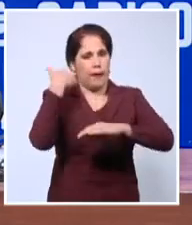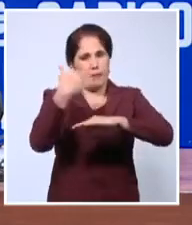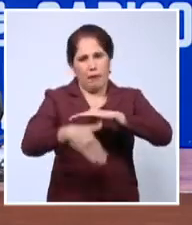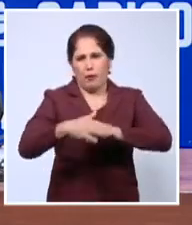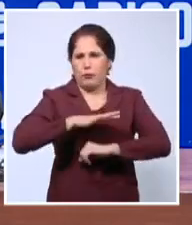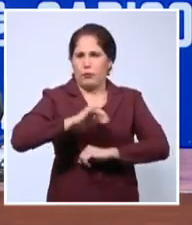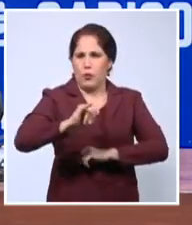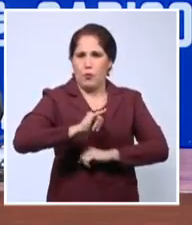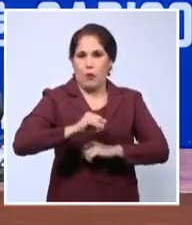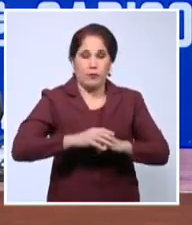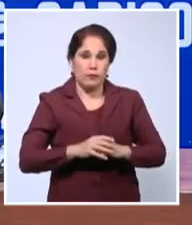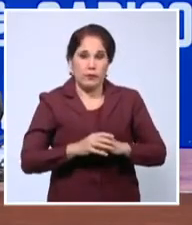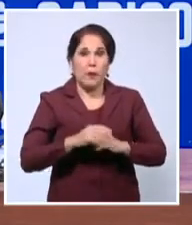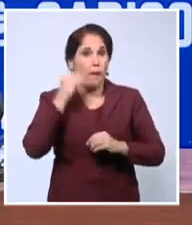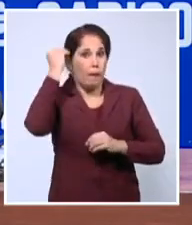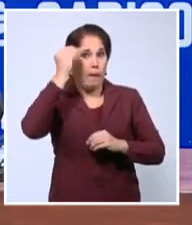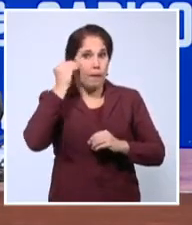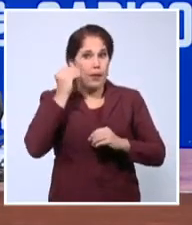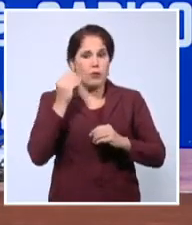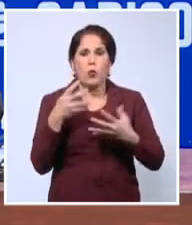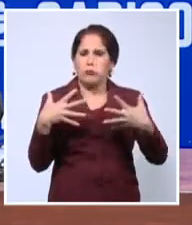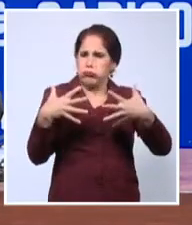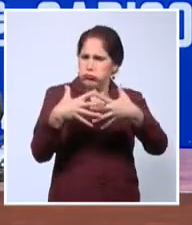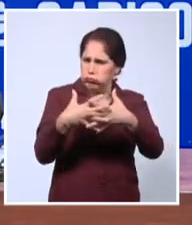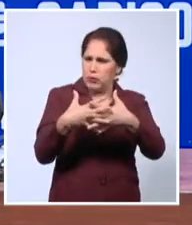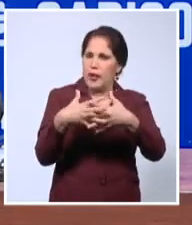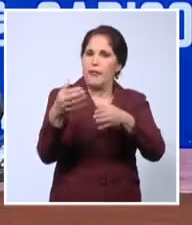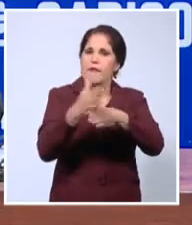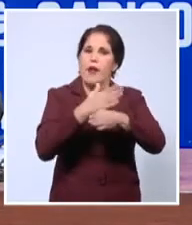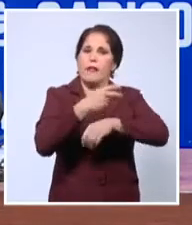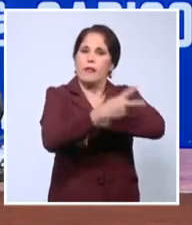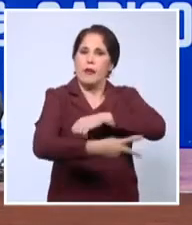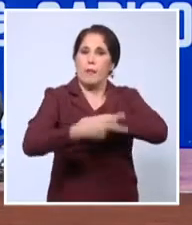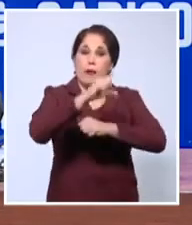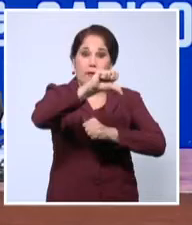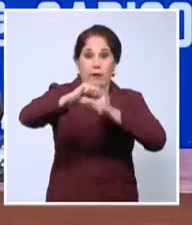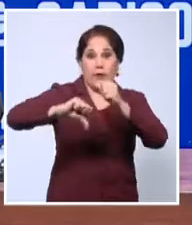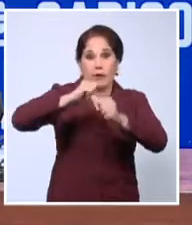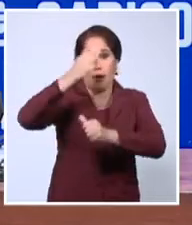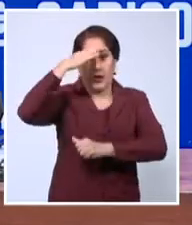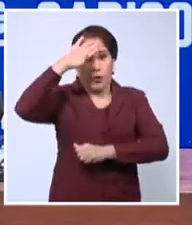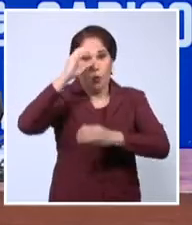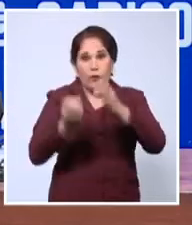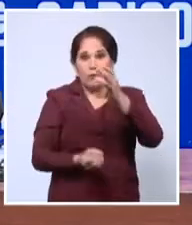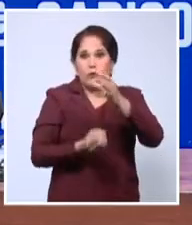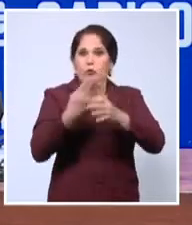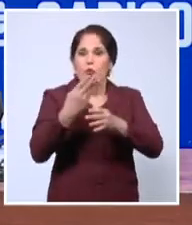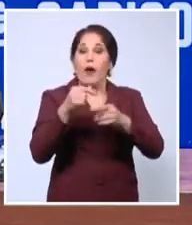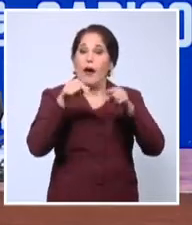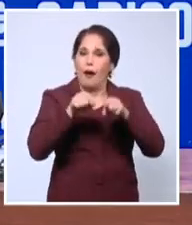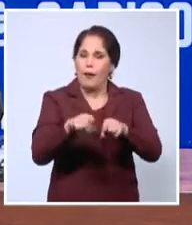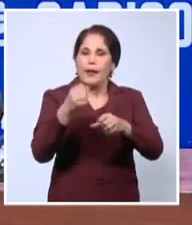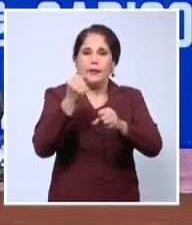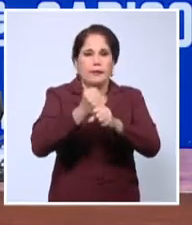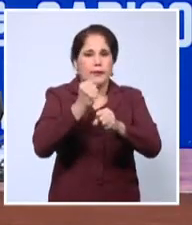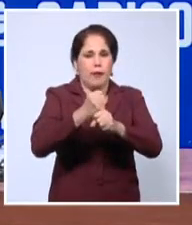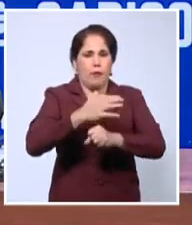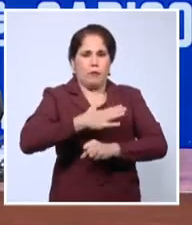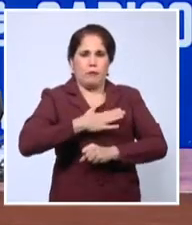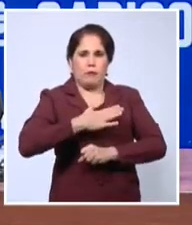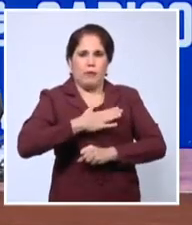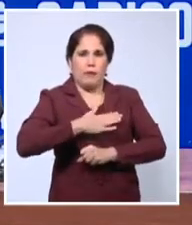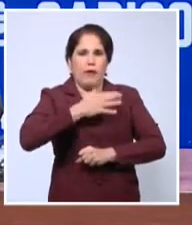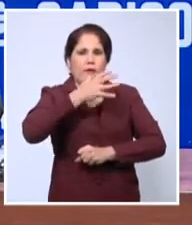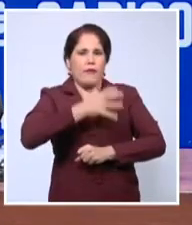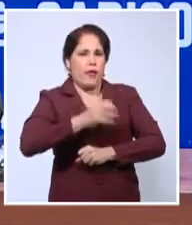apreciamos que se han consolidado las estrechas relaciones que Caricom y Cuba forjaron y que fueron empeños personales del